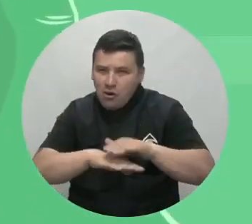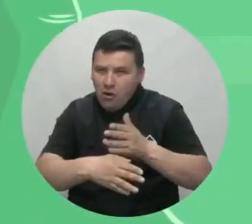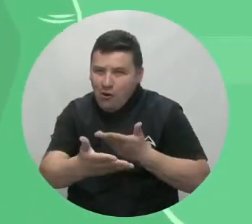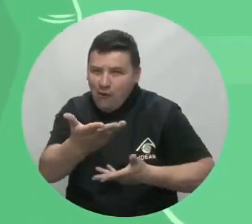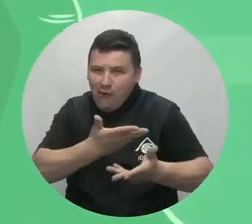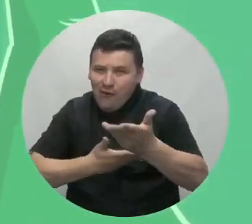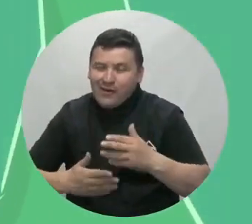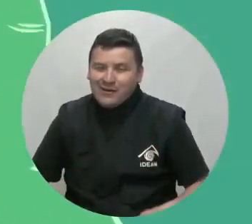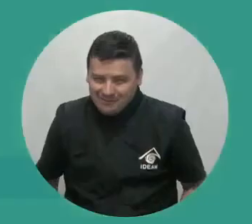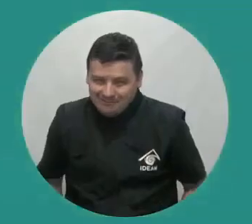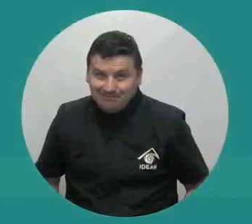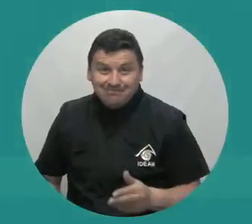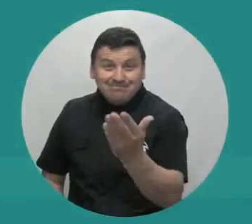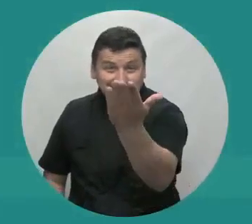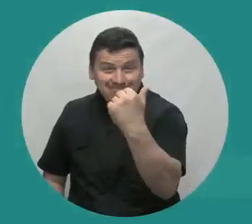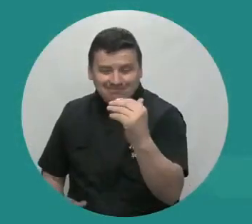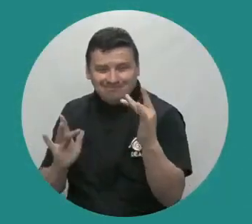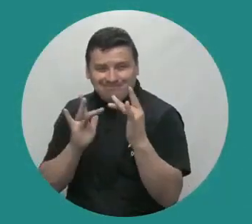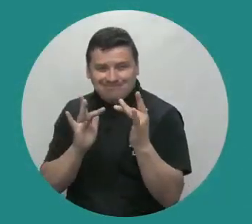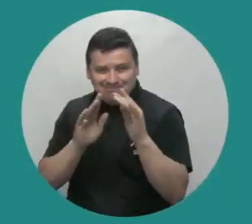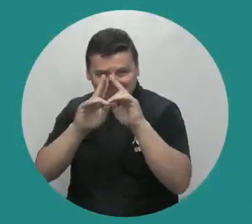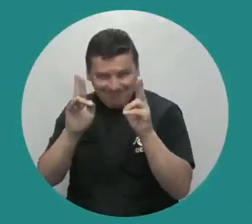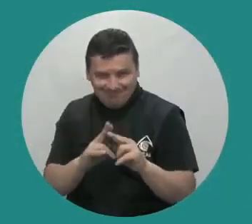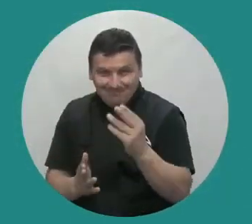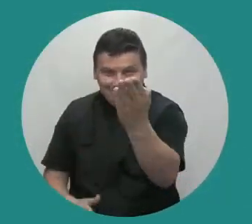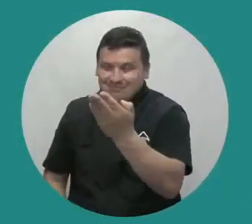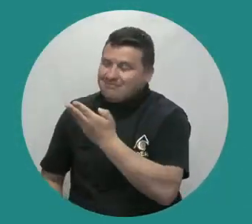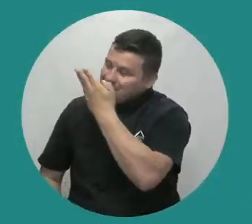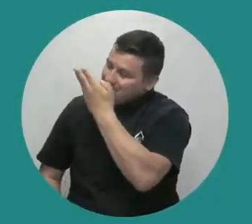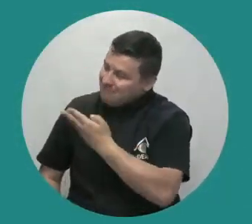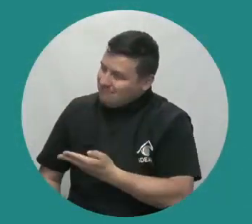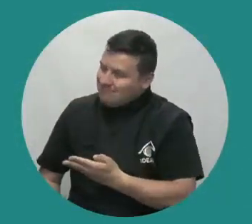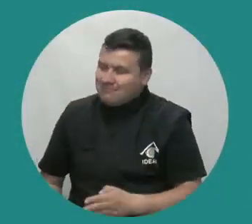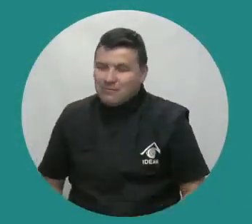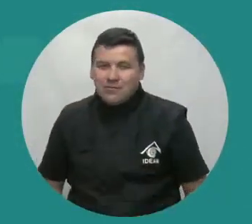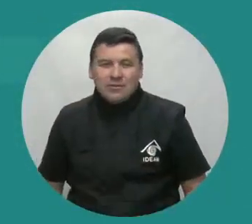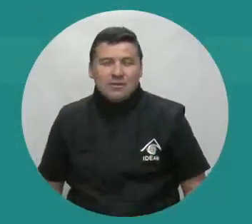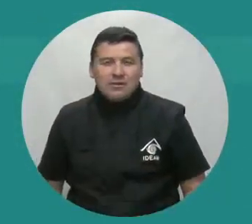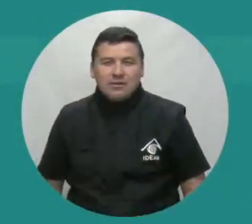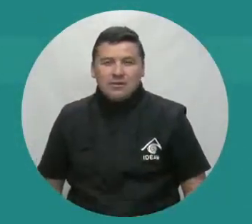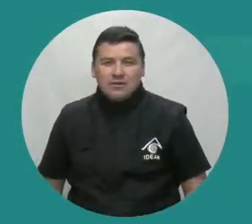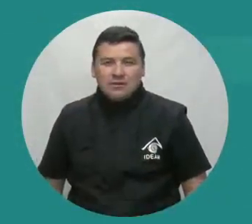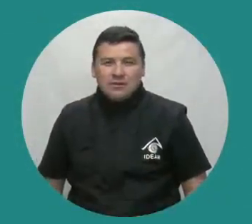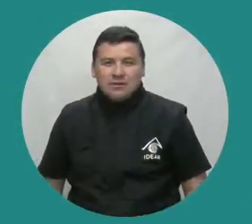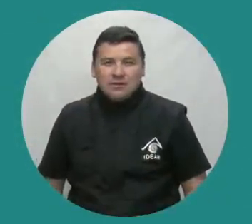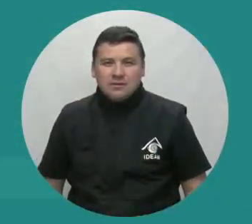recomendaciones y muchas opciones de interacción. Síganos a través de nuestras redes sociales.